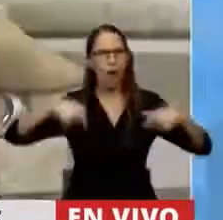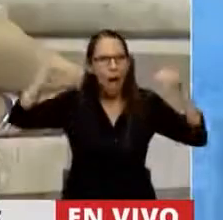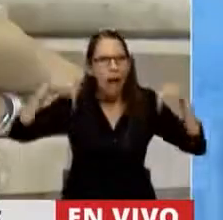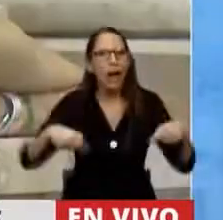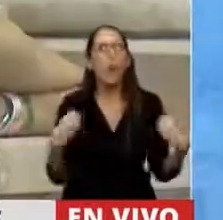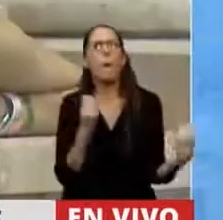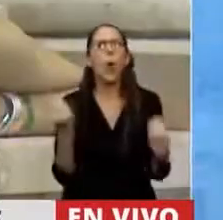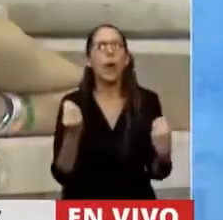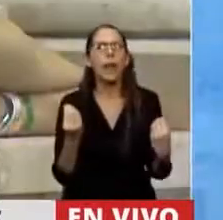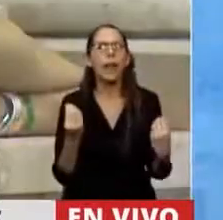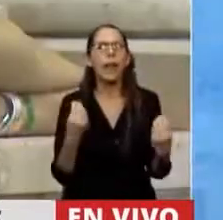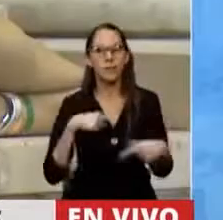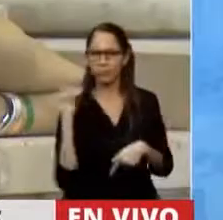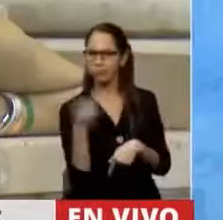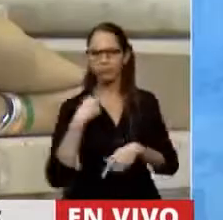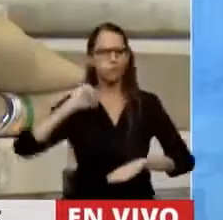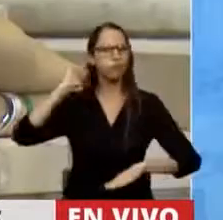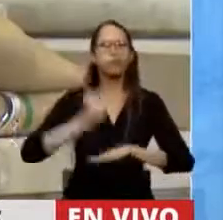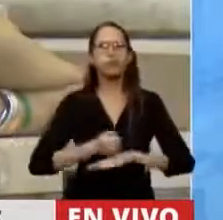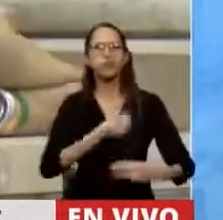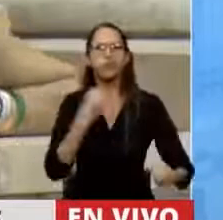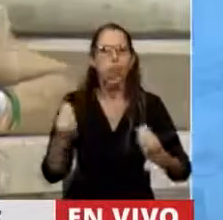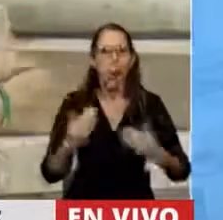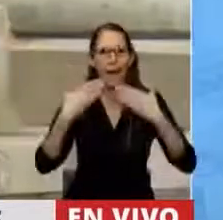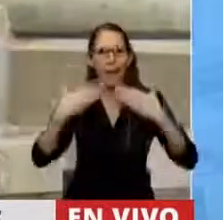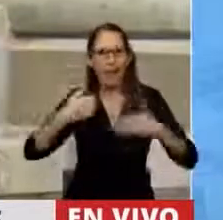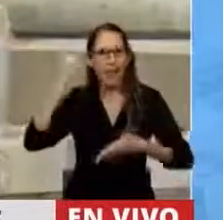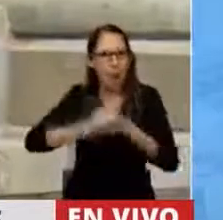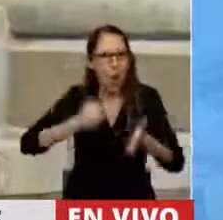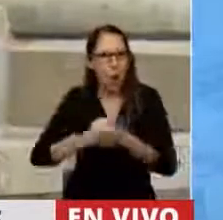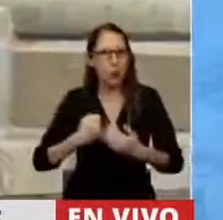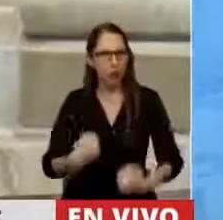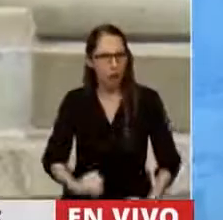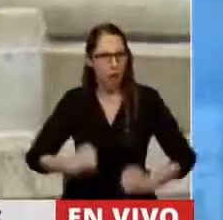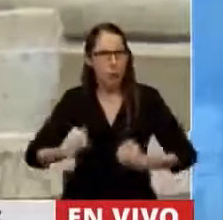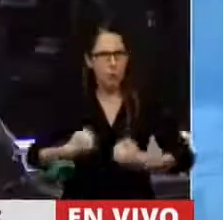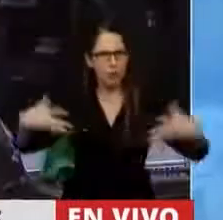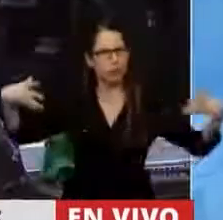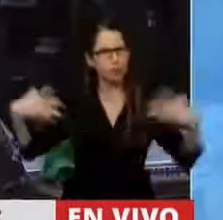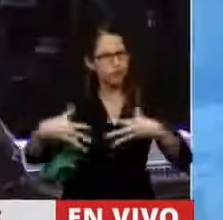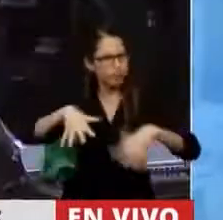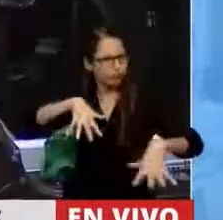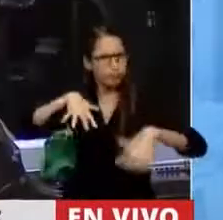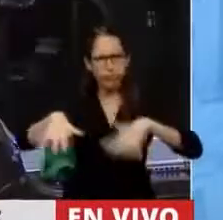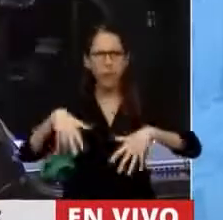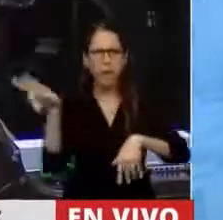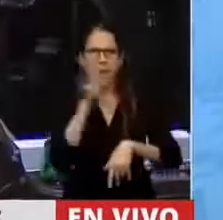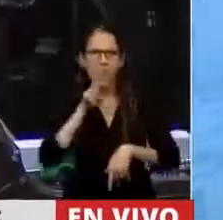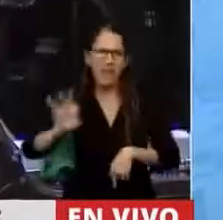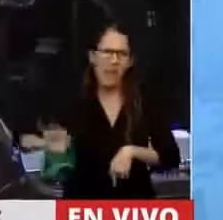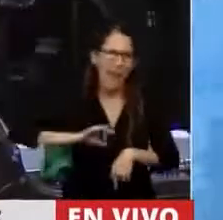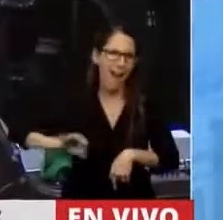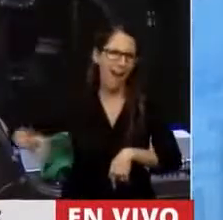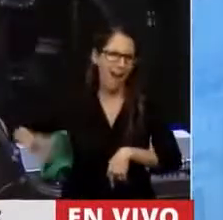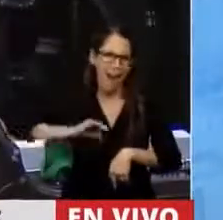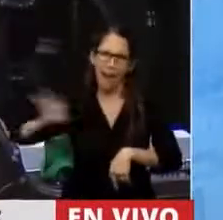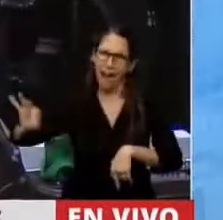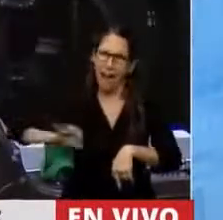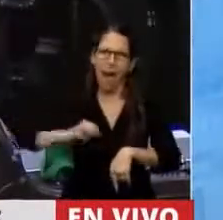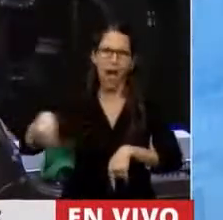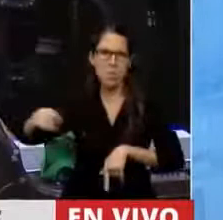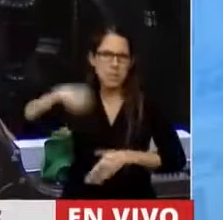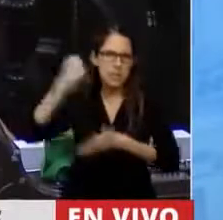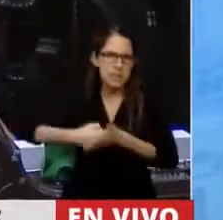la fuerza, por la lucha y la persistencia de un movimiento de mujeres que lleva décadas en esta lucha